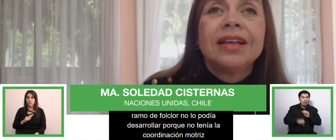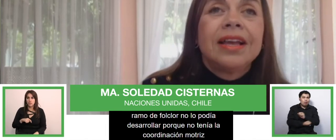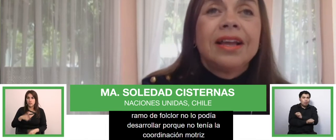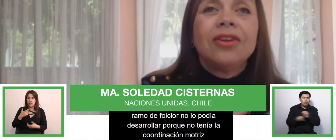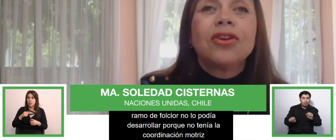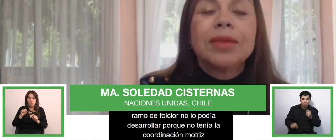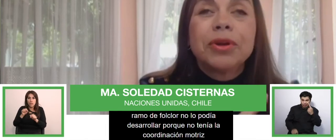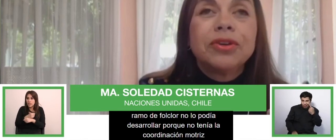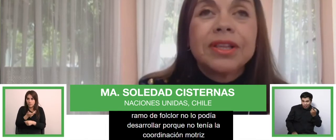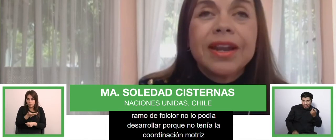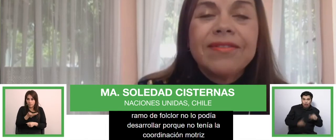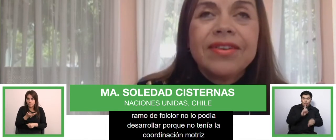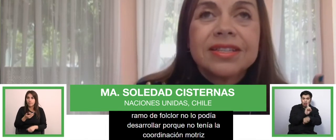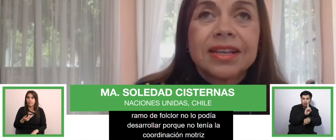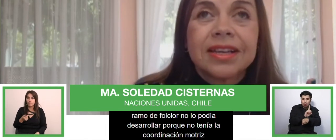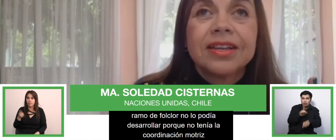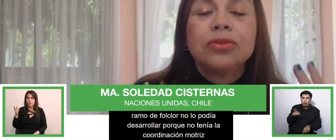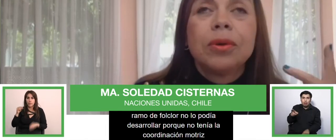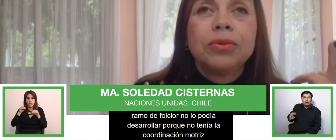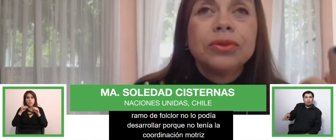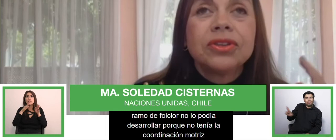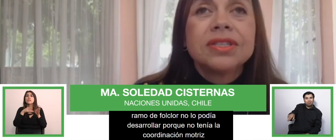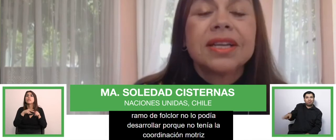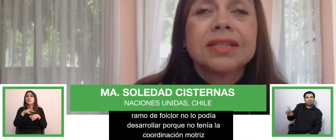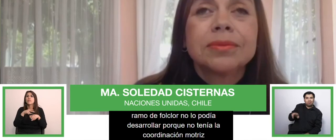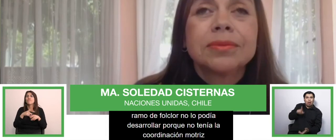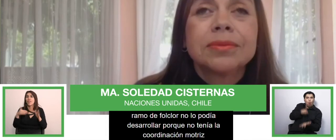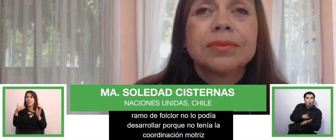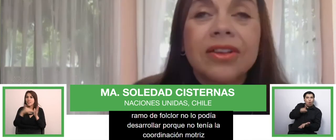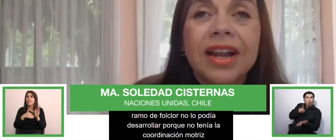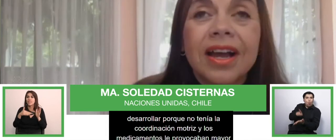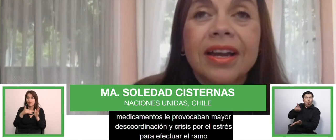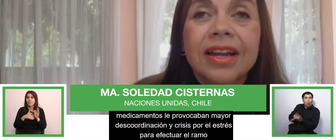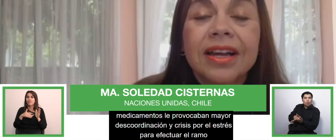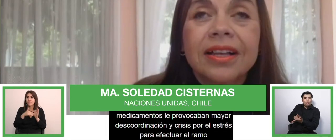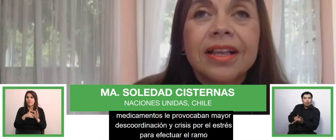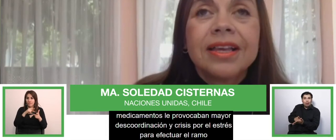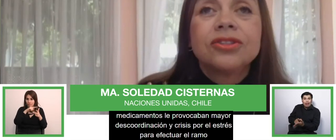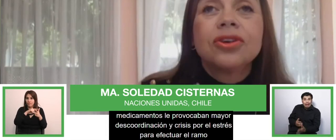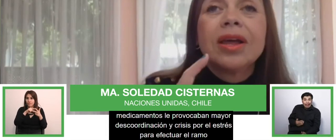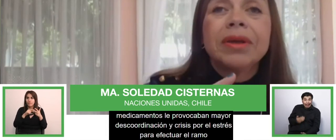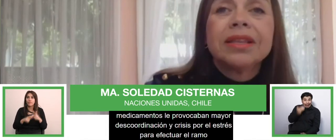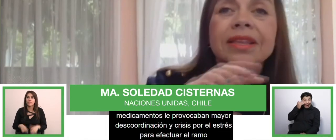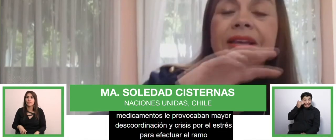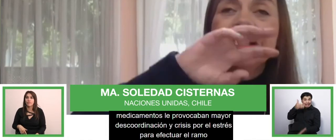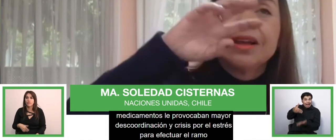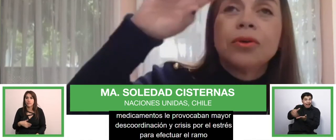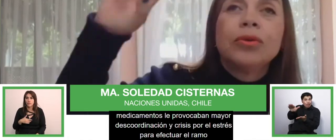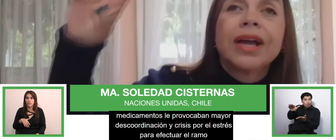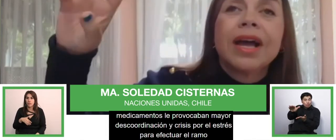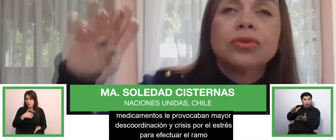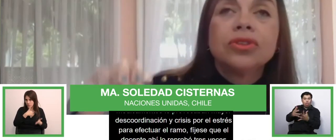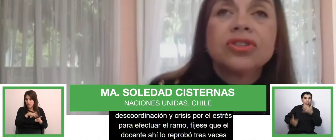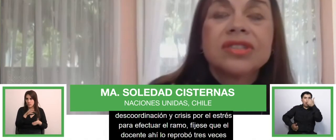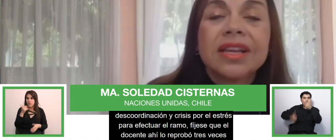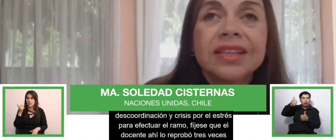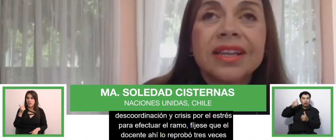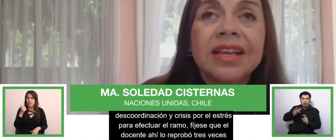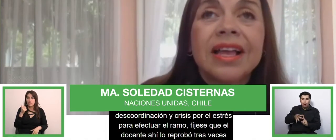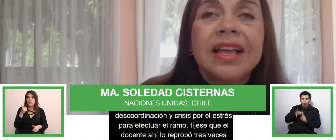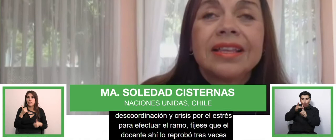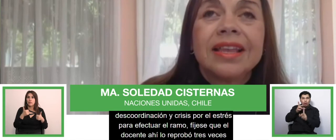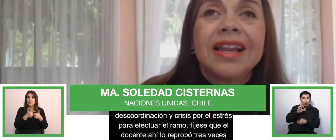ahí lo reprobó tres veces. Estuvo a punto de ser expulsado de la carrera y solamente ubicando un